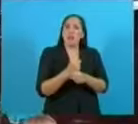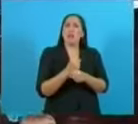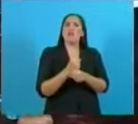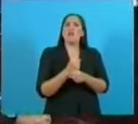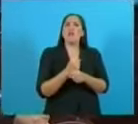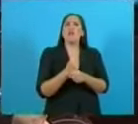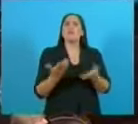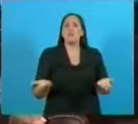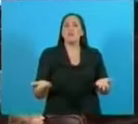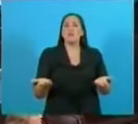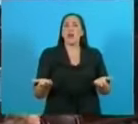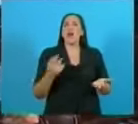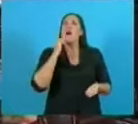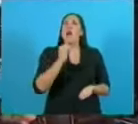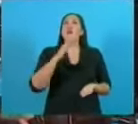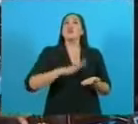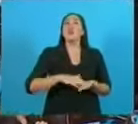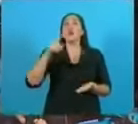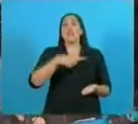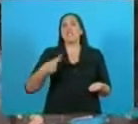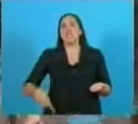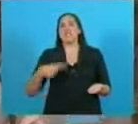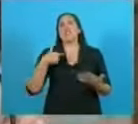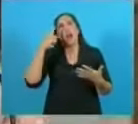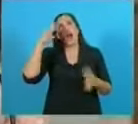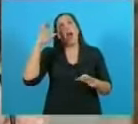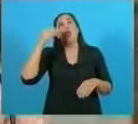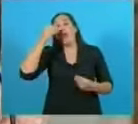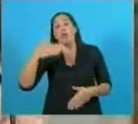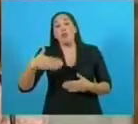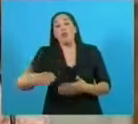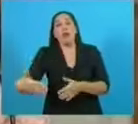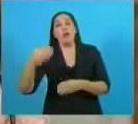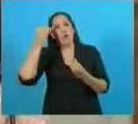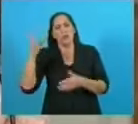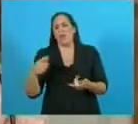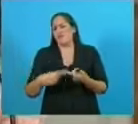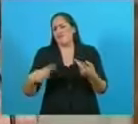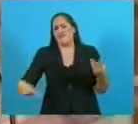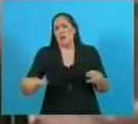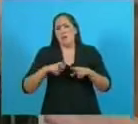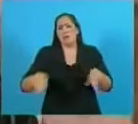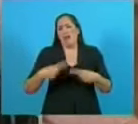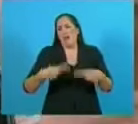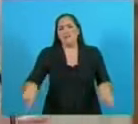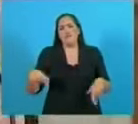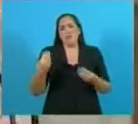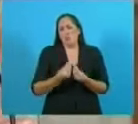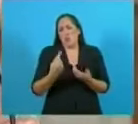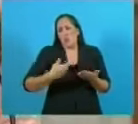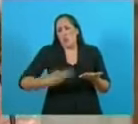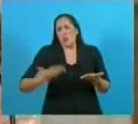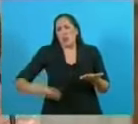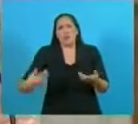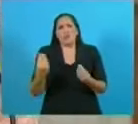Y ya que estamos hablando de China, porque si no me voy a olvidar después y de los... Bueno, hay un montón de cosas, de planes que seguramente figuran